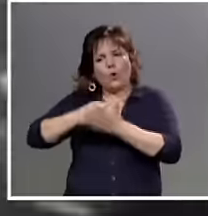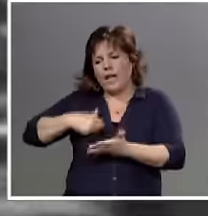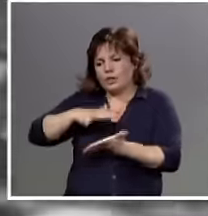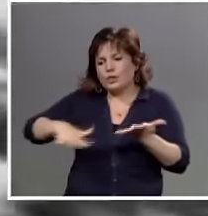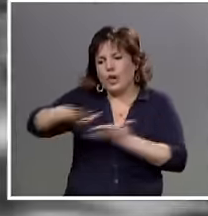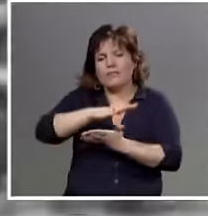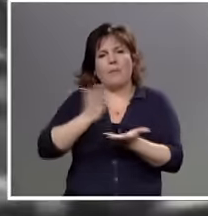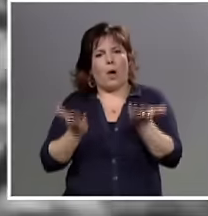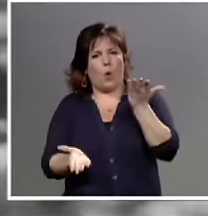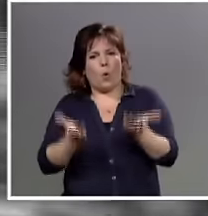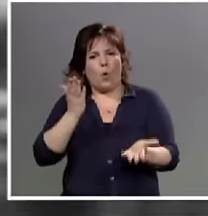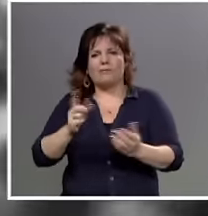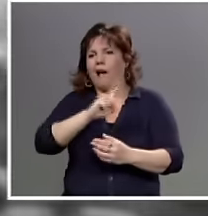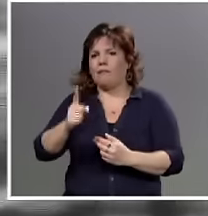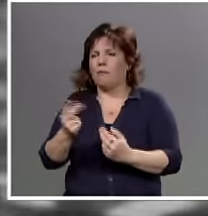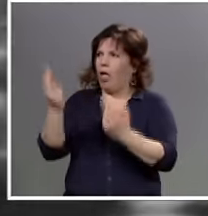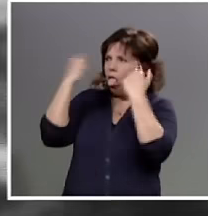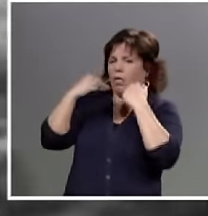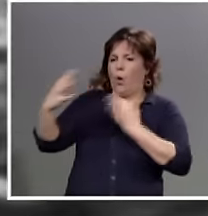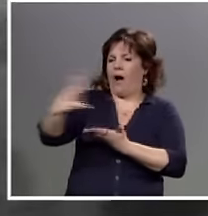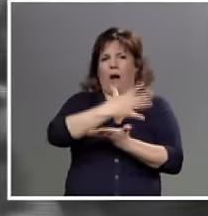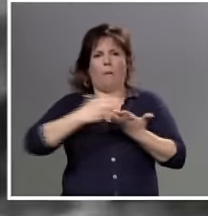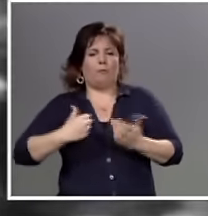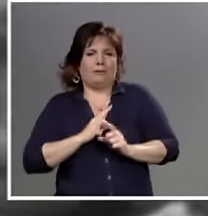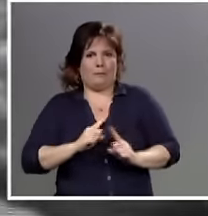más justa, sin explotados ni explotadores.